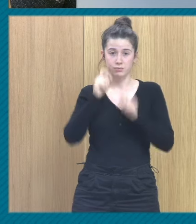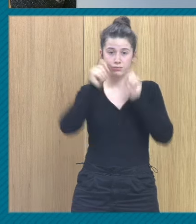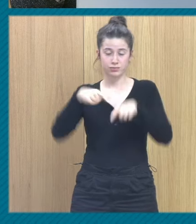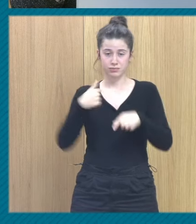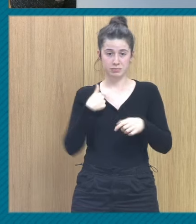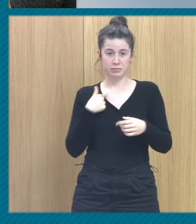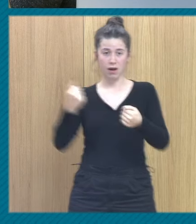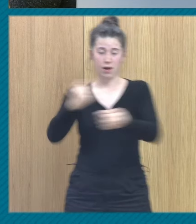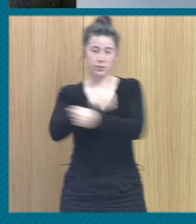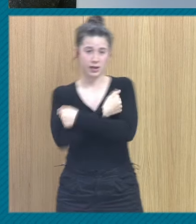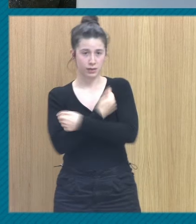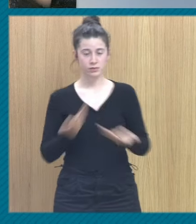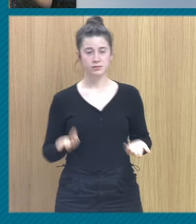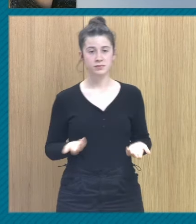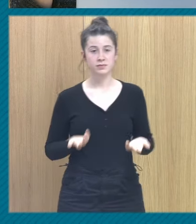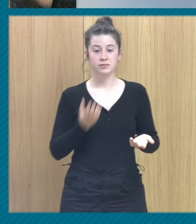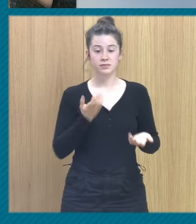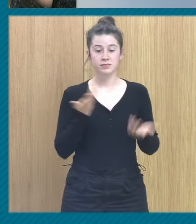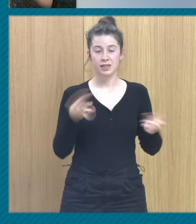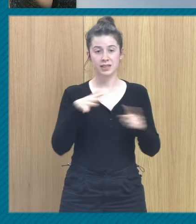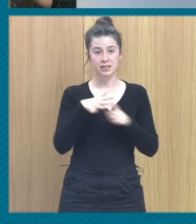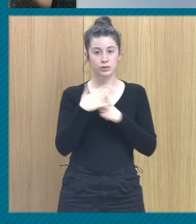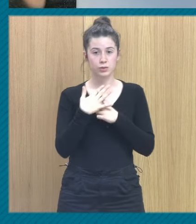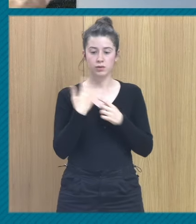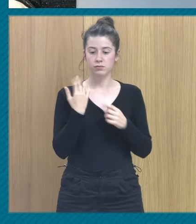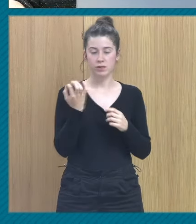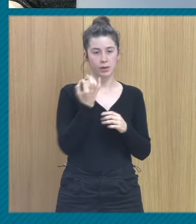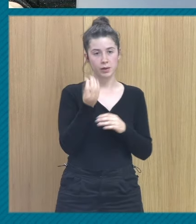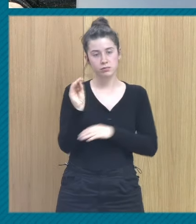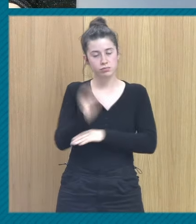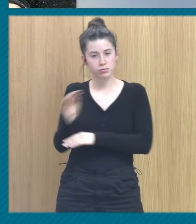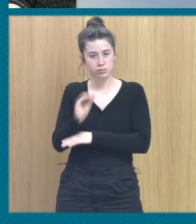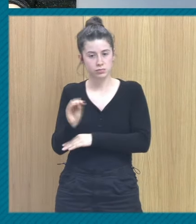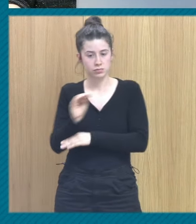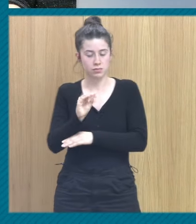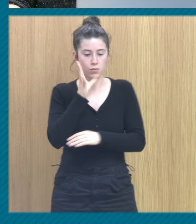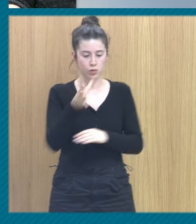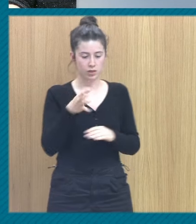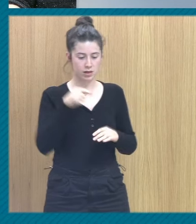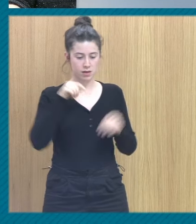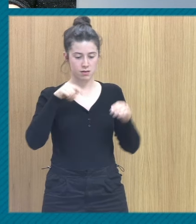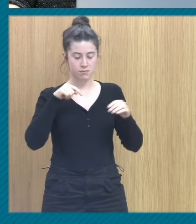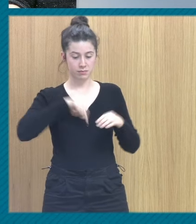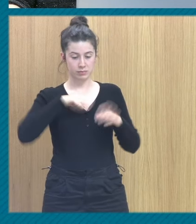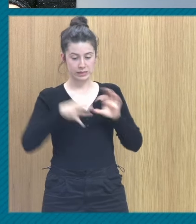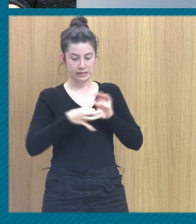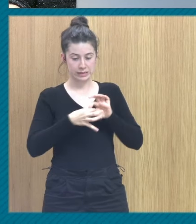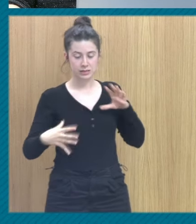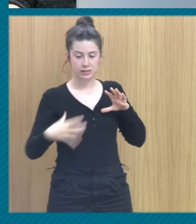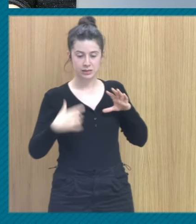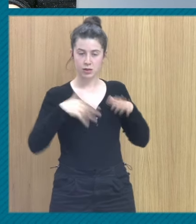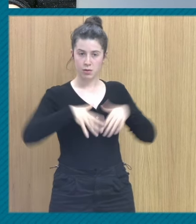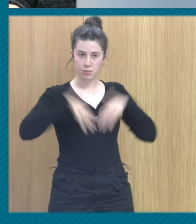abrazo entonces hay un punto de cuidado porque la anestesia es una anestesia no solo emocional es